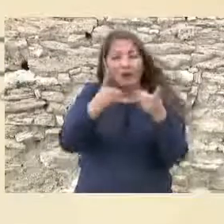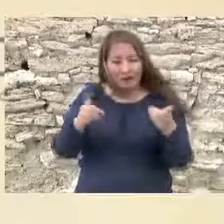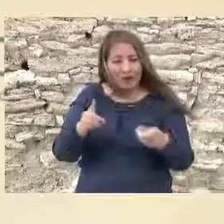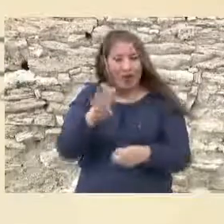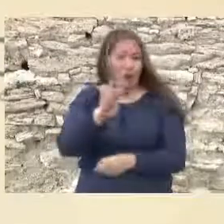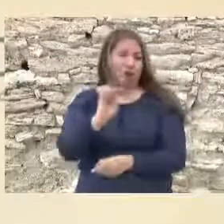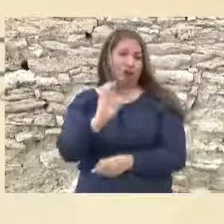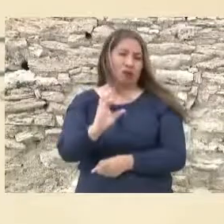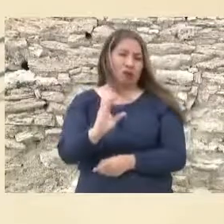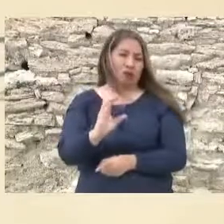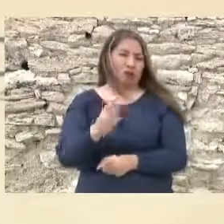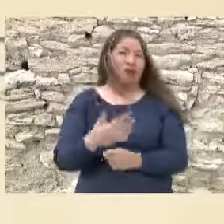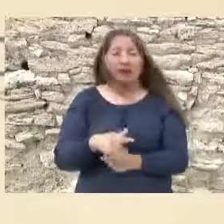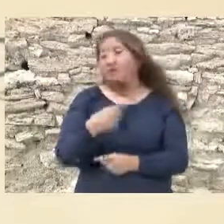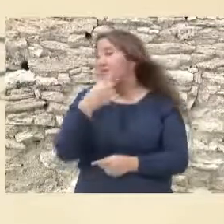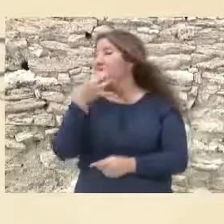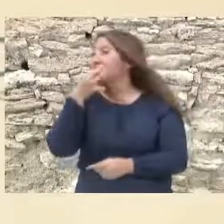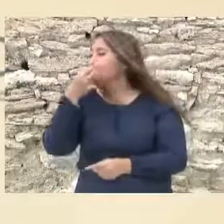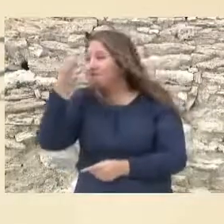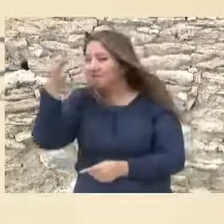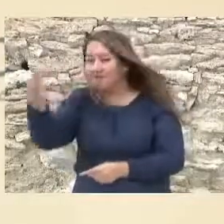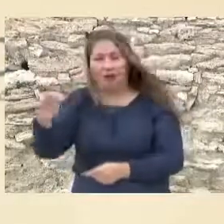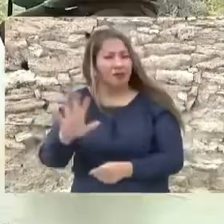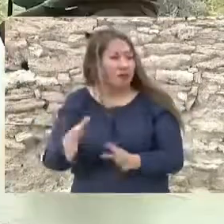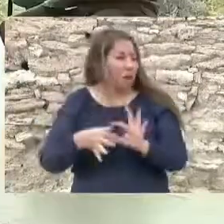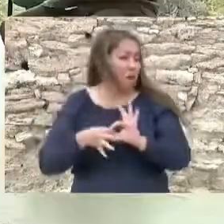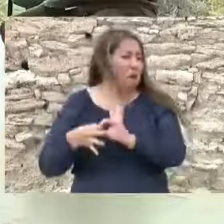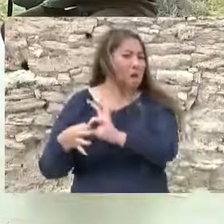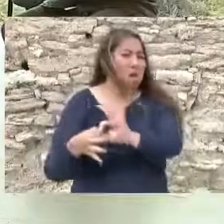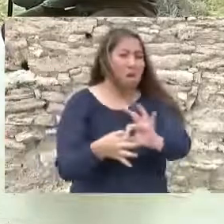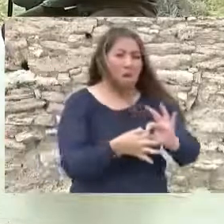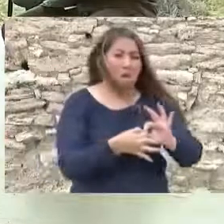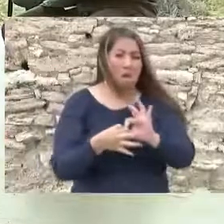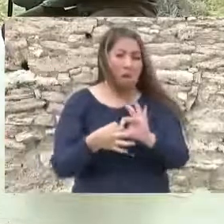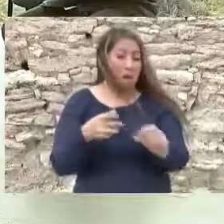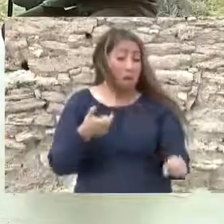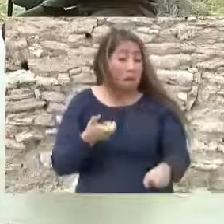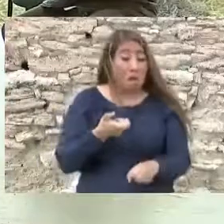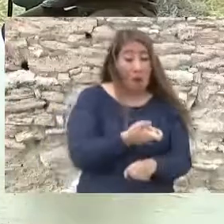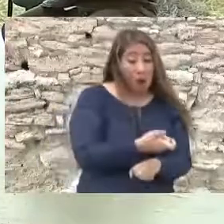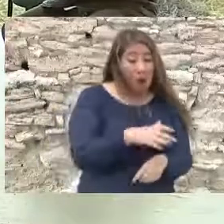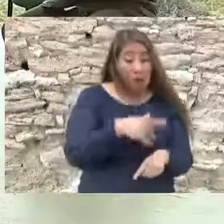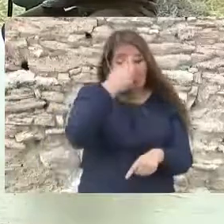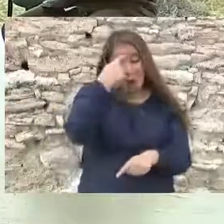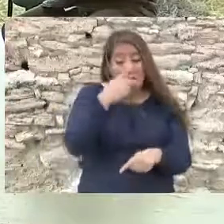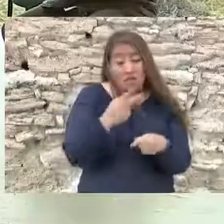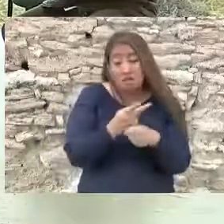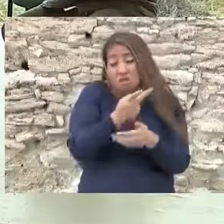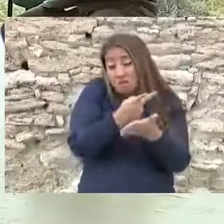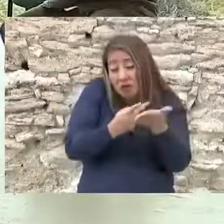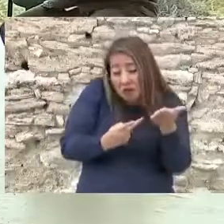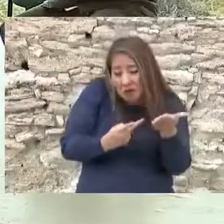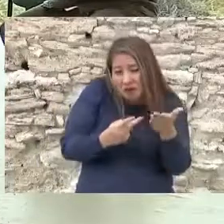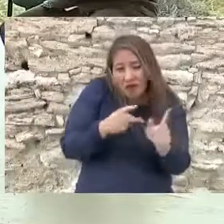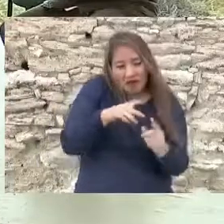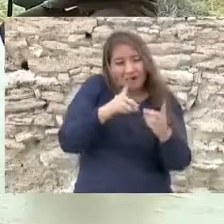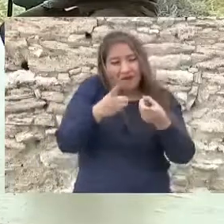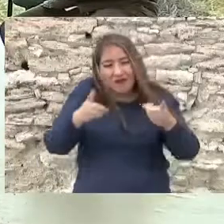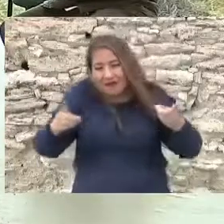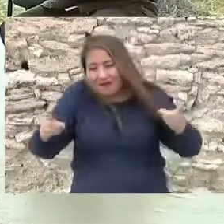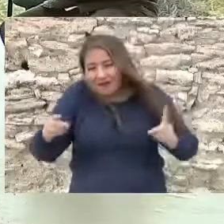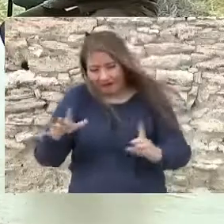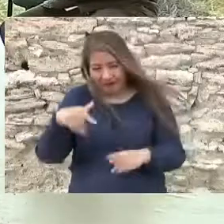Ciénagas. Le manifestamos nuestra disposición de colaborar y de sumar recursos en la consecución del Programa de Desarrollo Regional